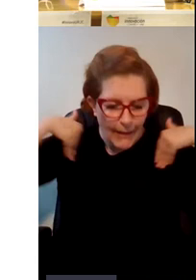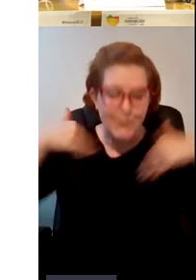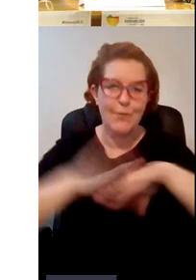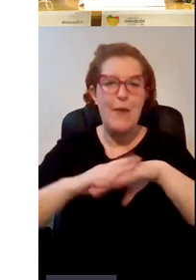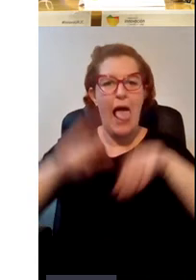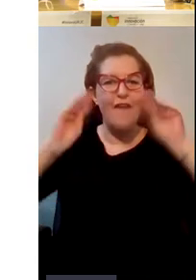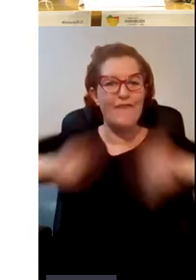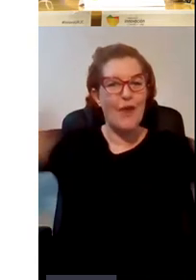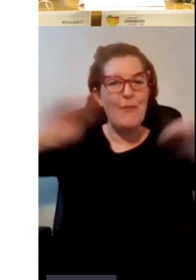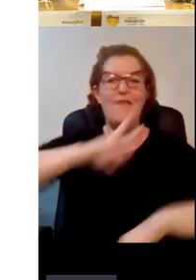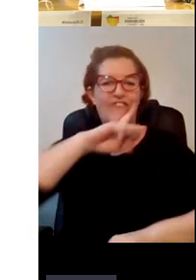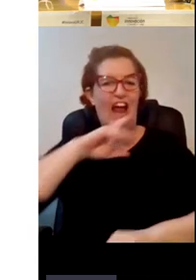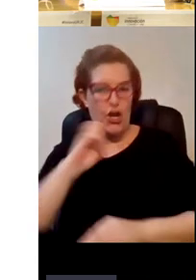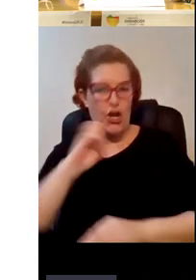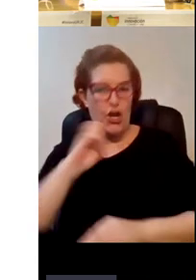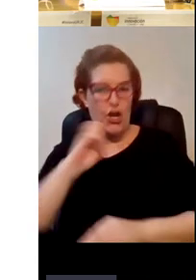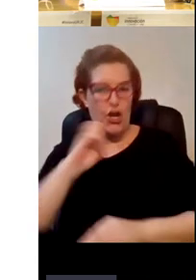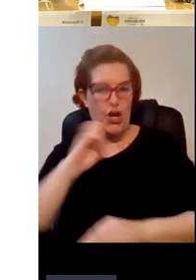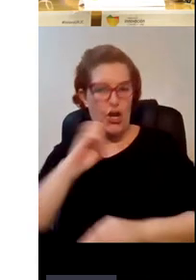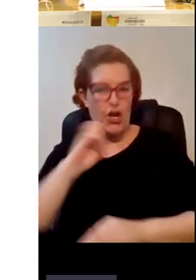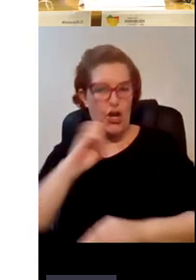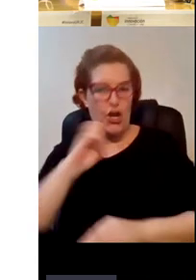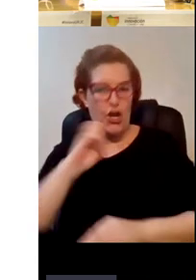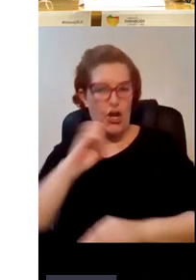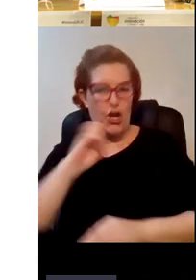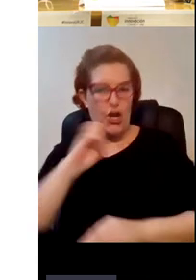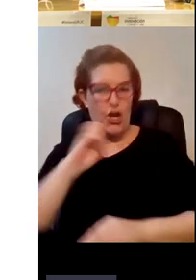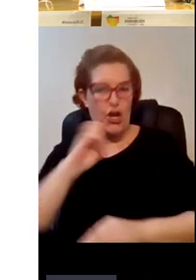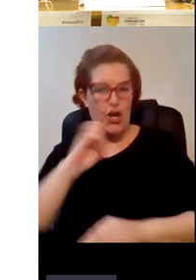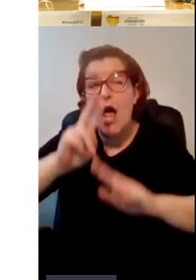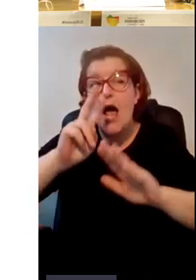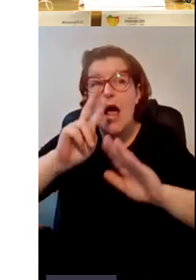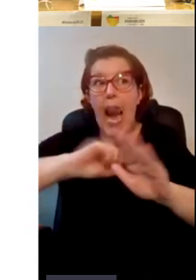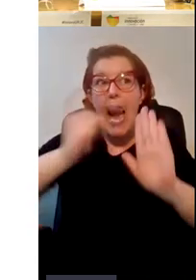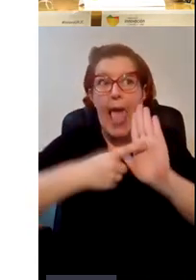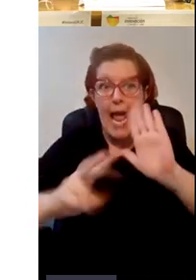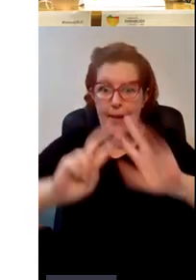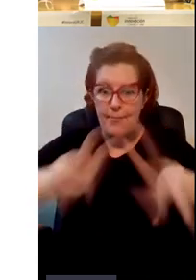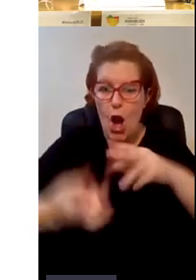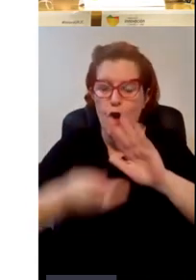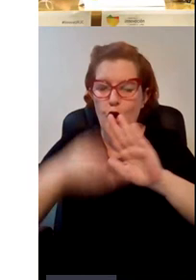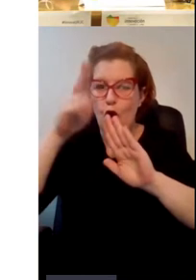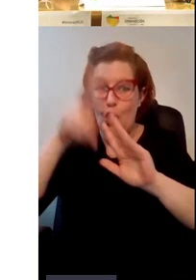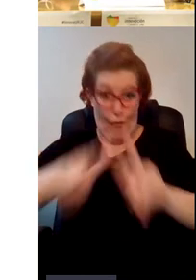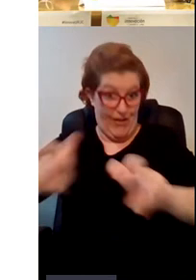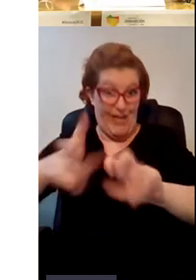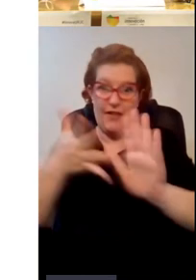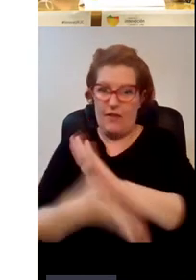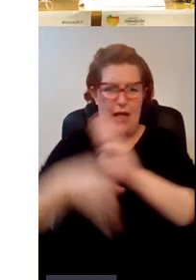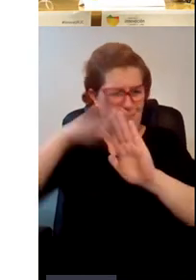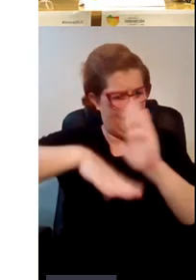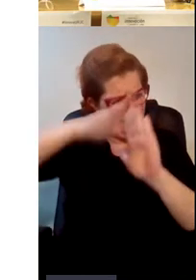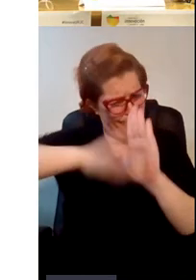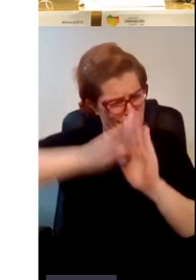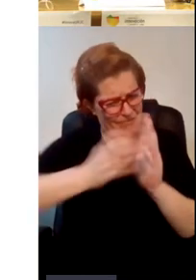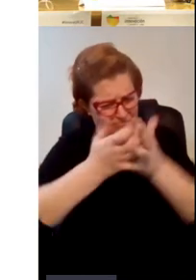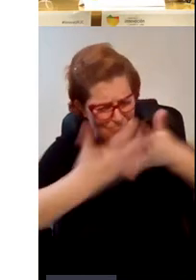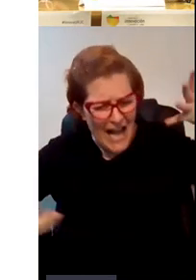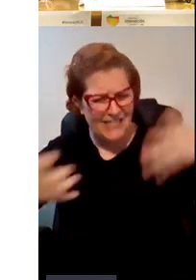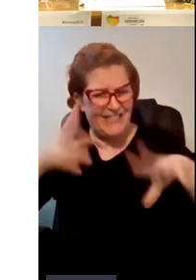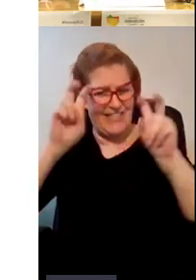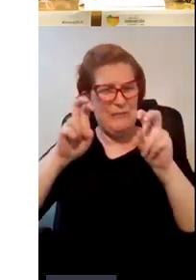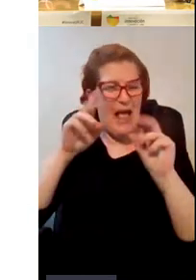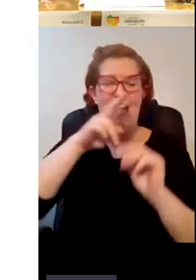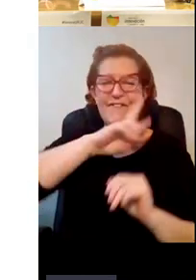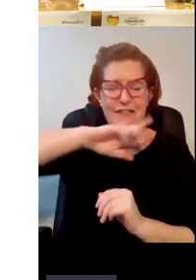yo creo que la nueva ley va a venir más cargada de esto todavía cosa que me encanta yo creo que va a tener o sea va